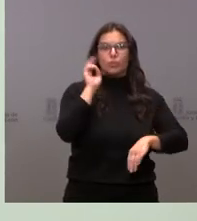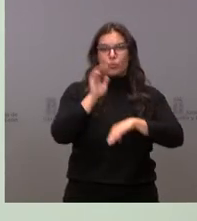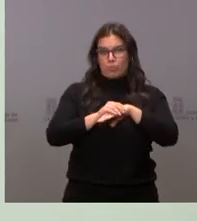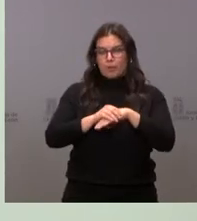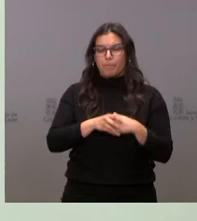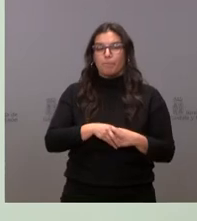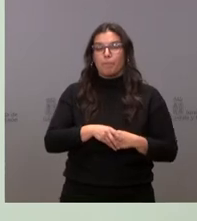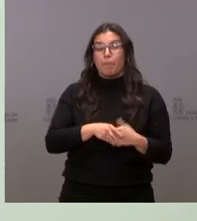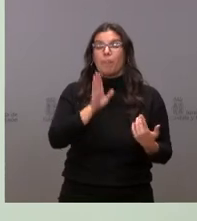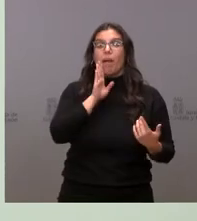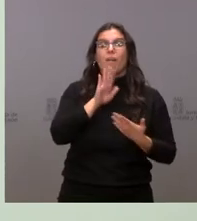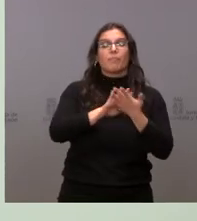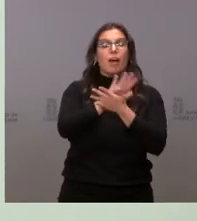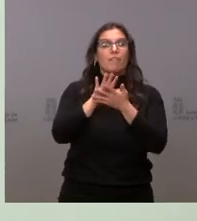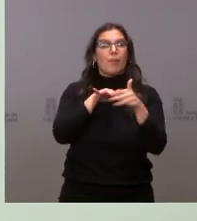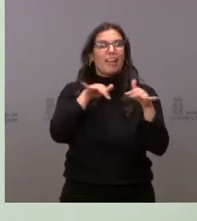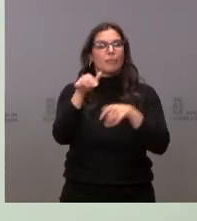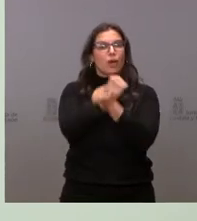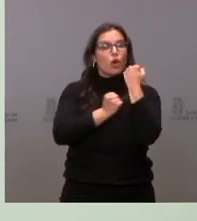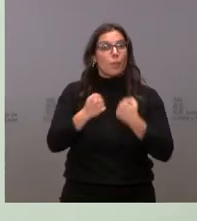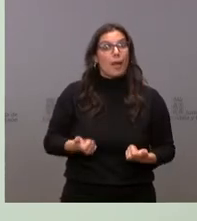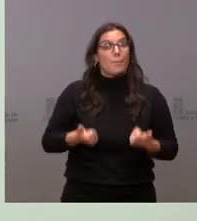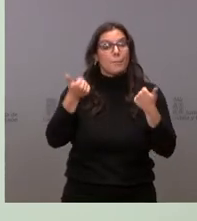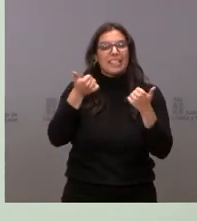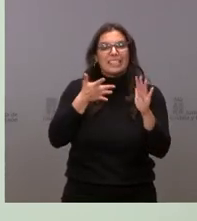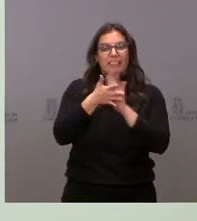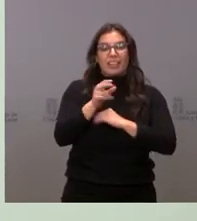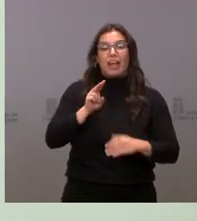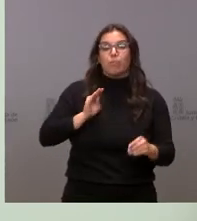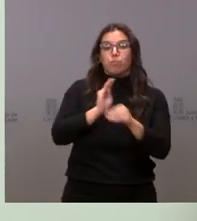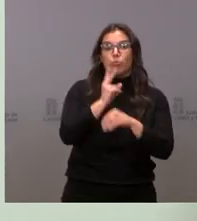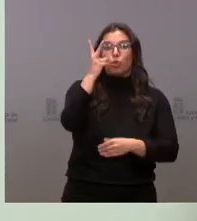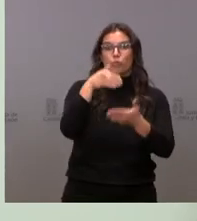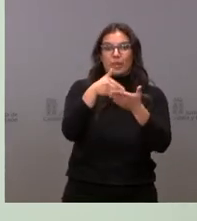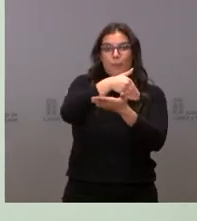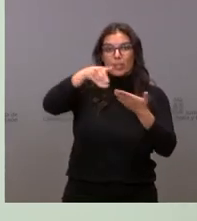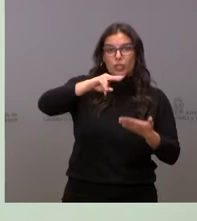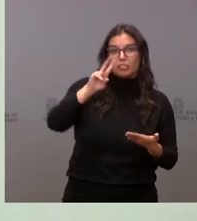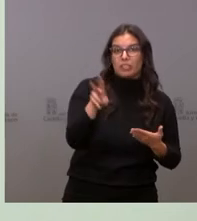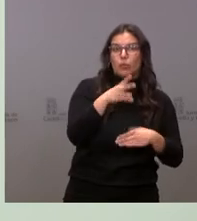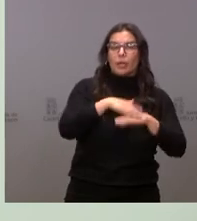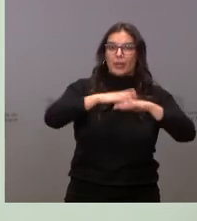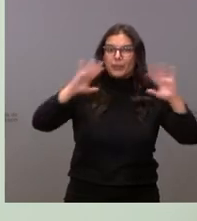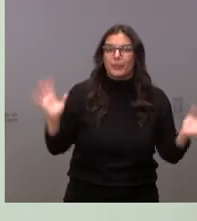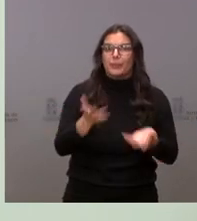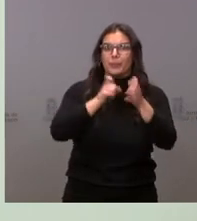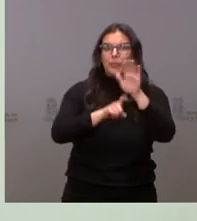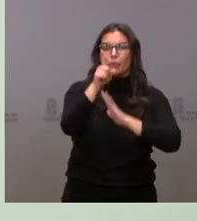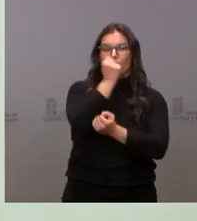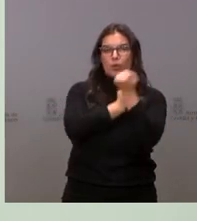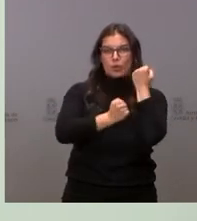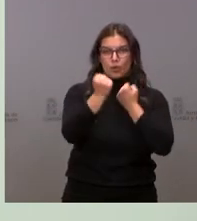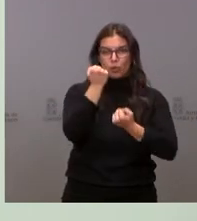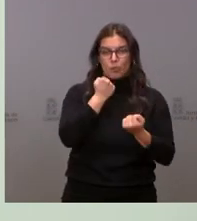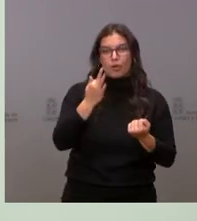actividad económica, destinamos 2.000 millones de euros para impulsar la recuperación económica